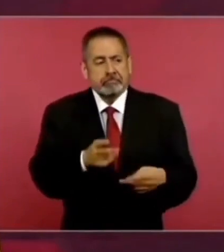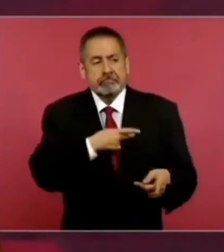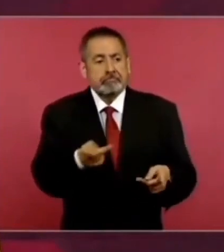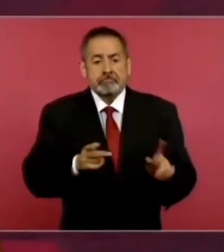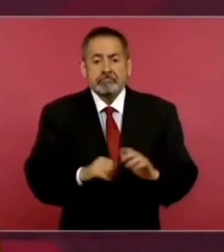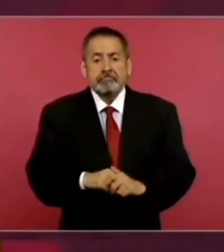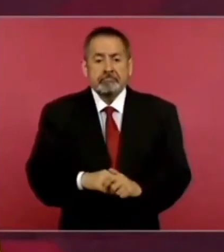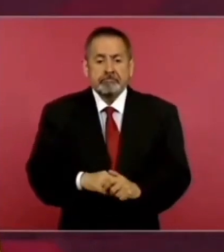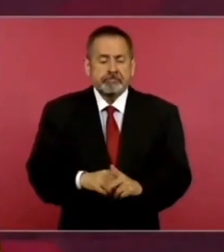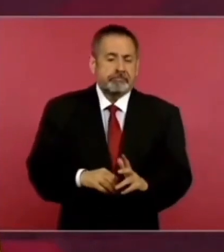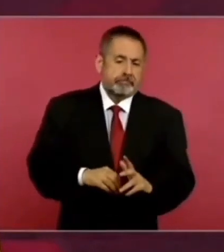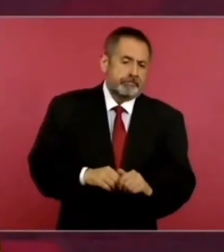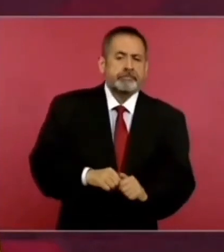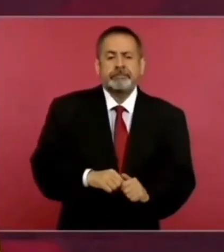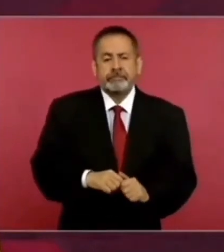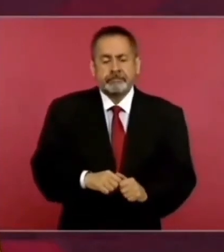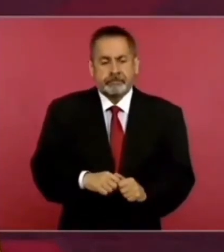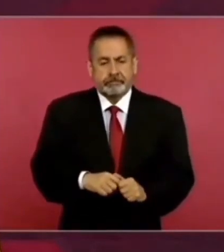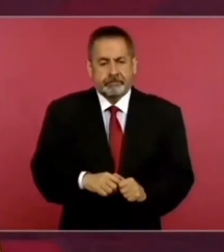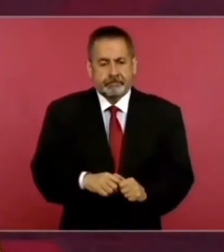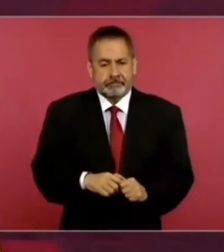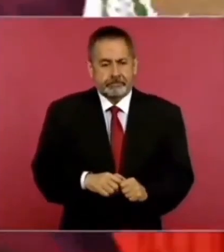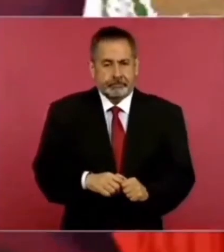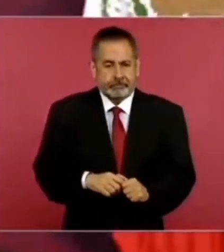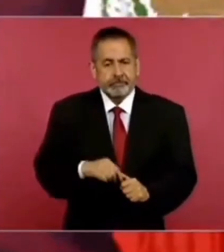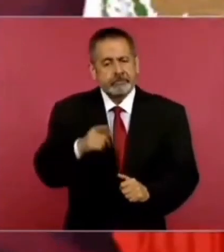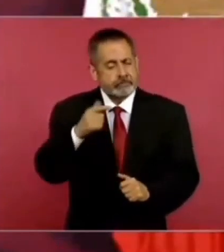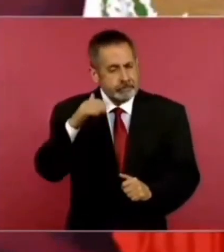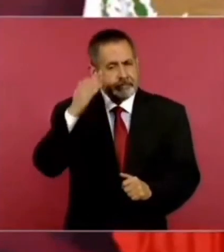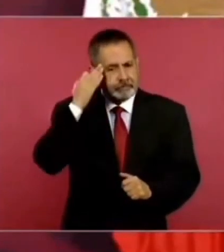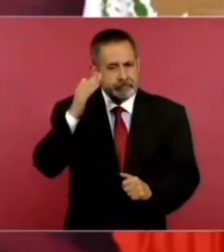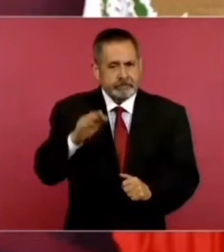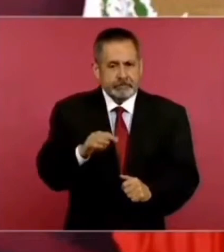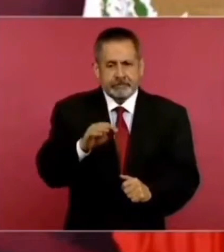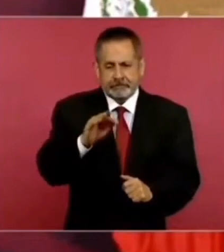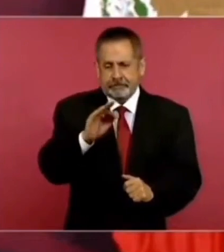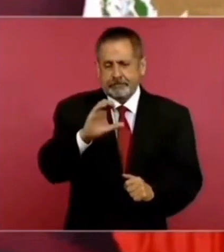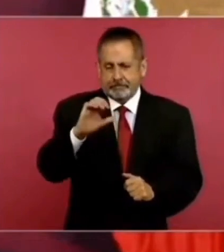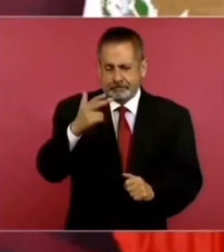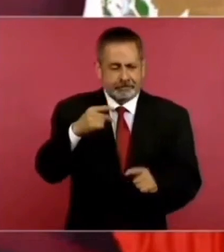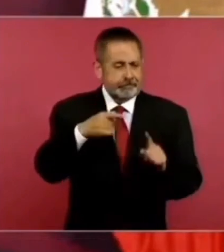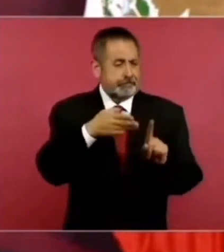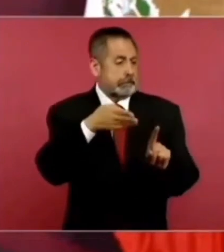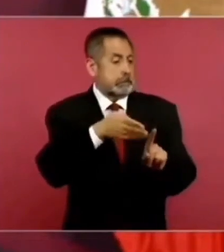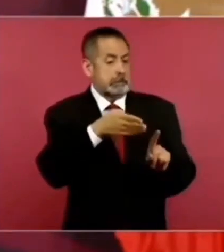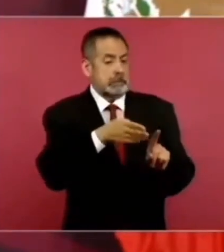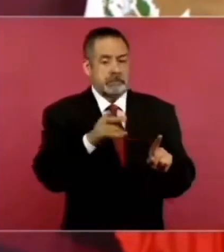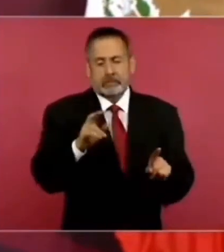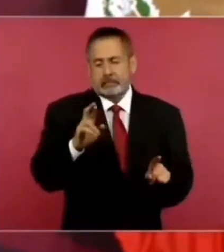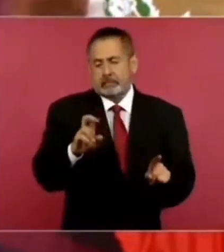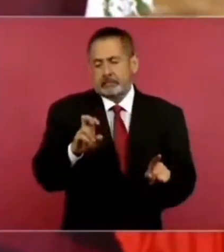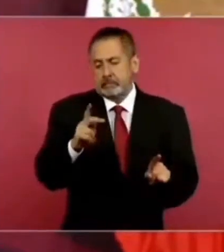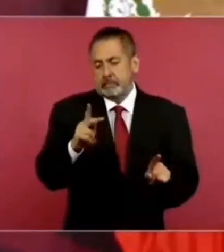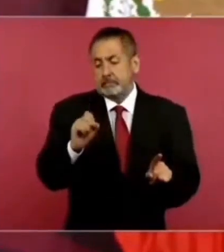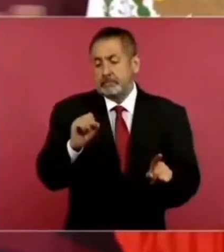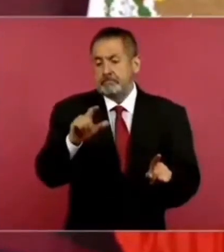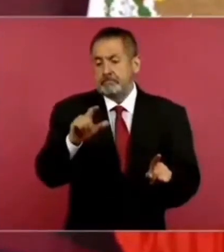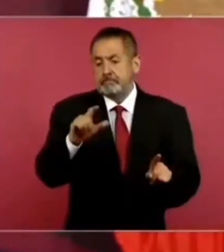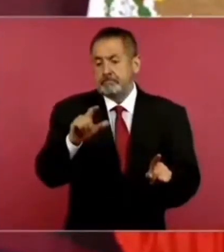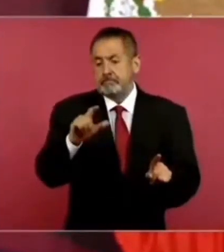Entonces, cuando Calderón, Repsol. Les dio todo.